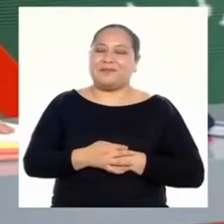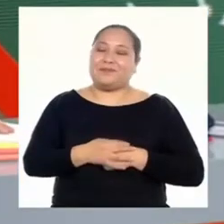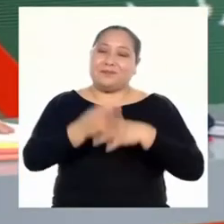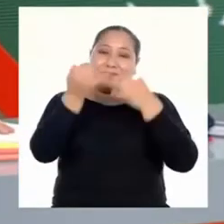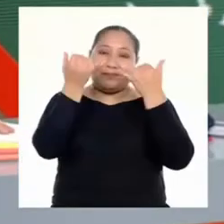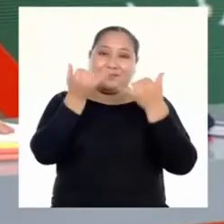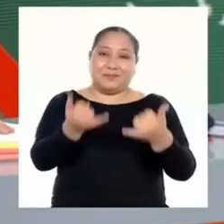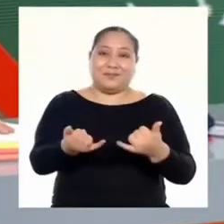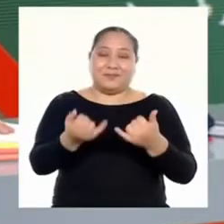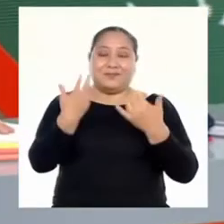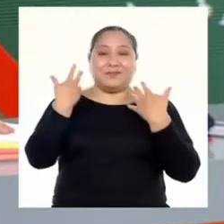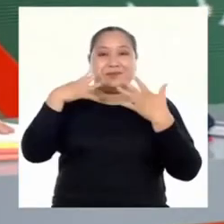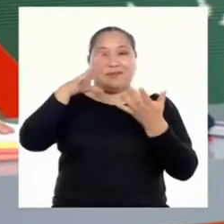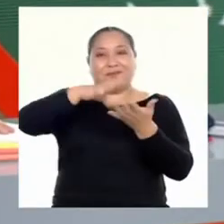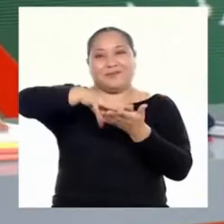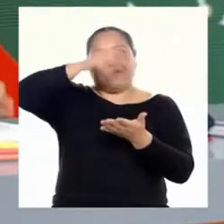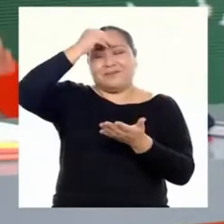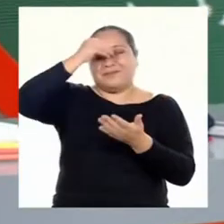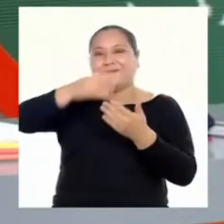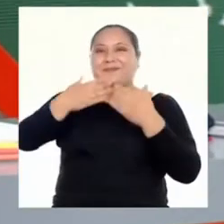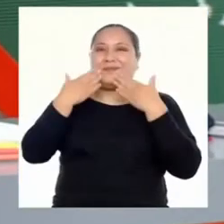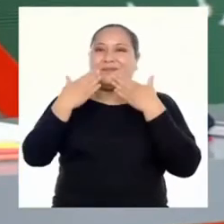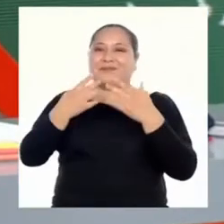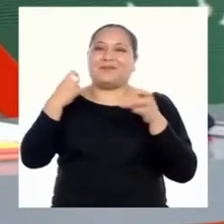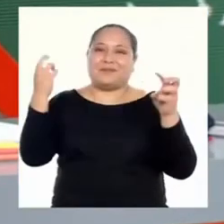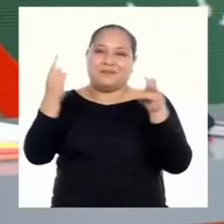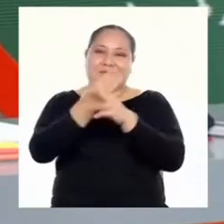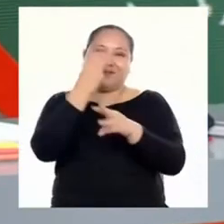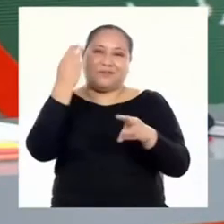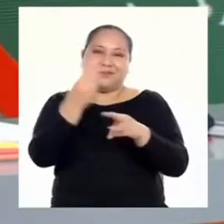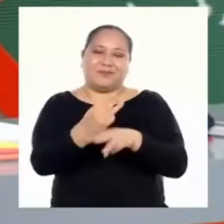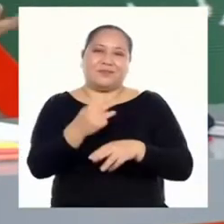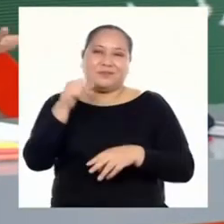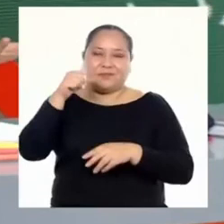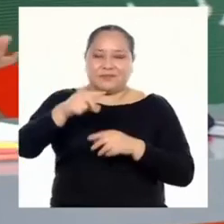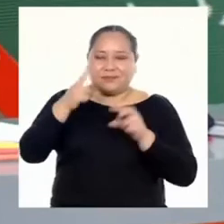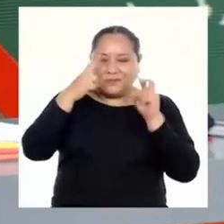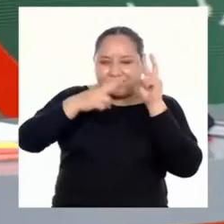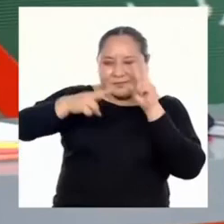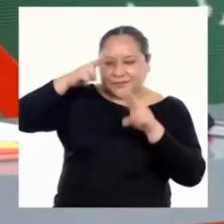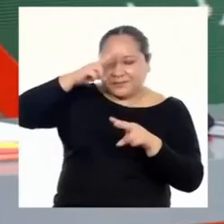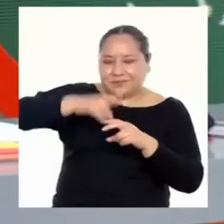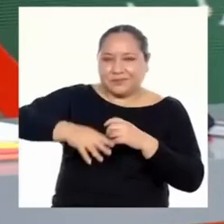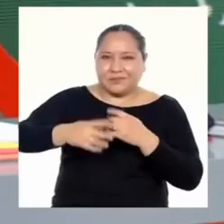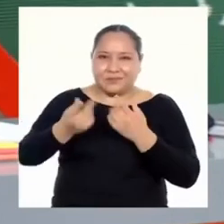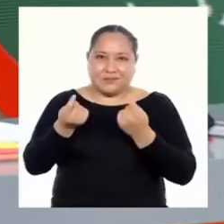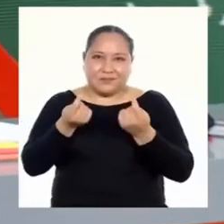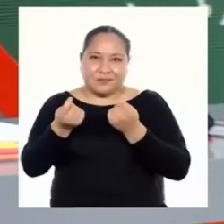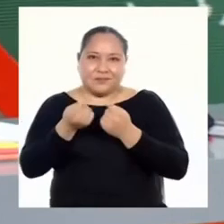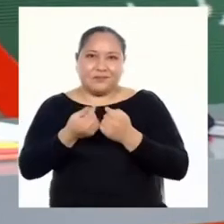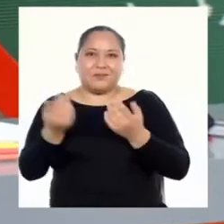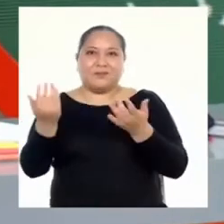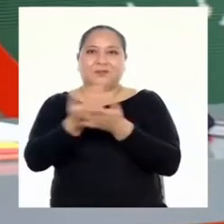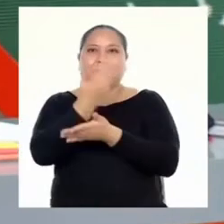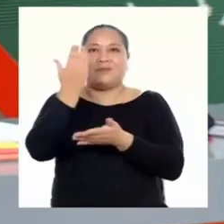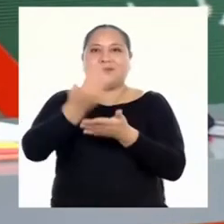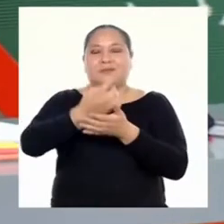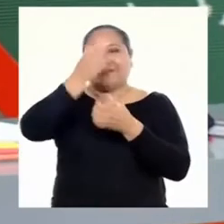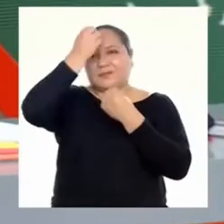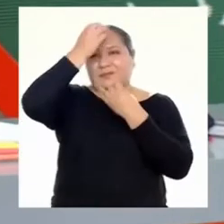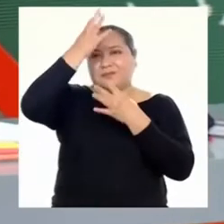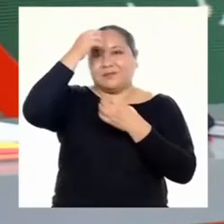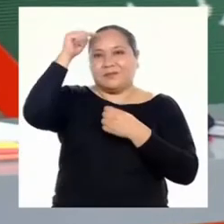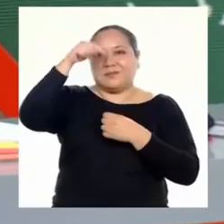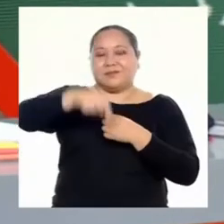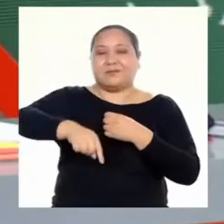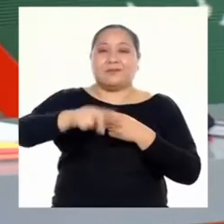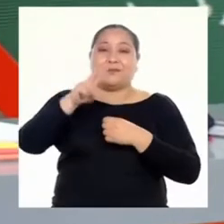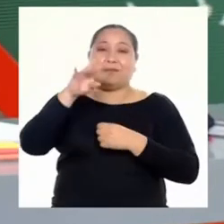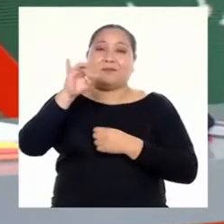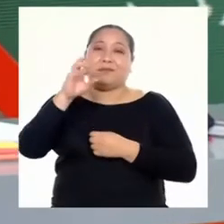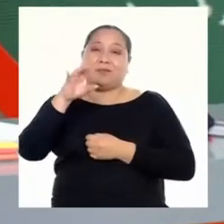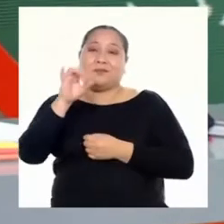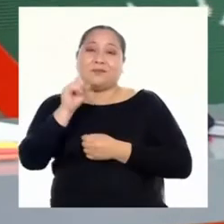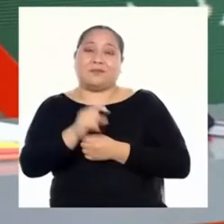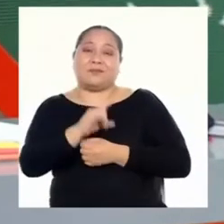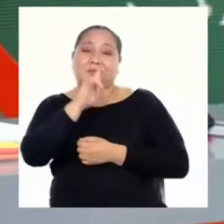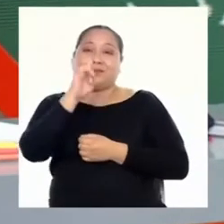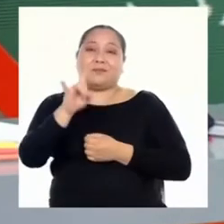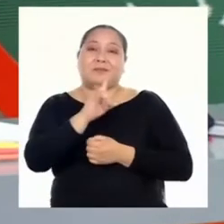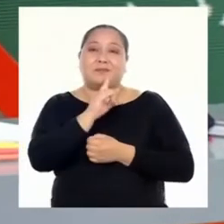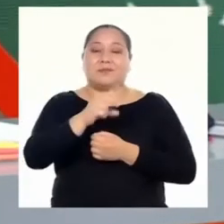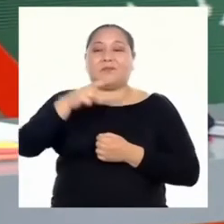Hoy hemos aprendido, gracias a la matemática, a interpretar y manejar nueva información sobre este virus,